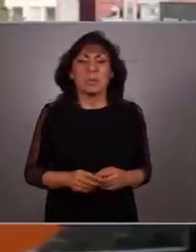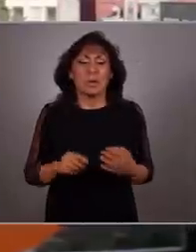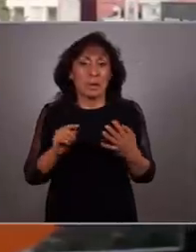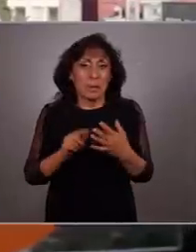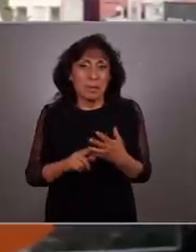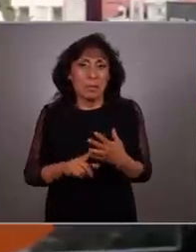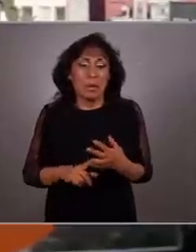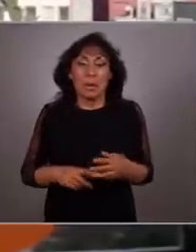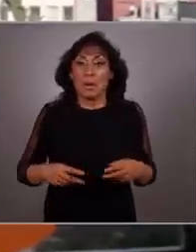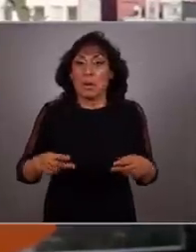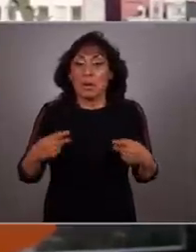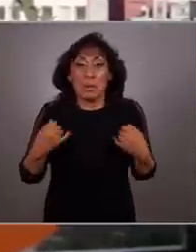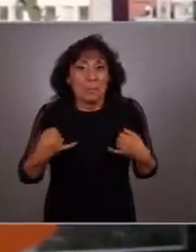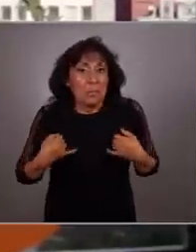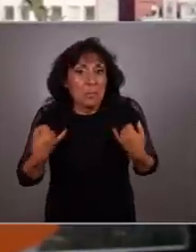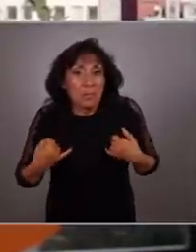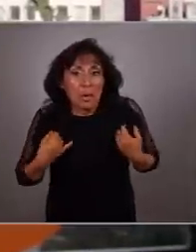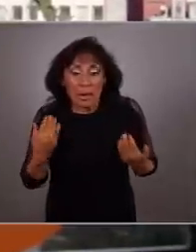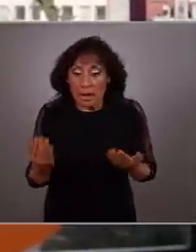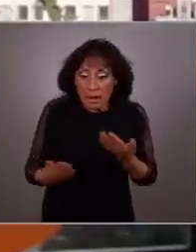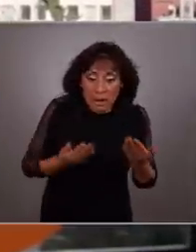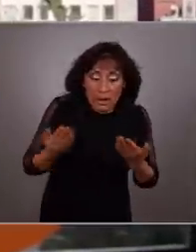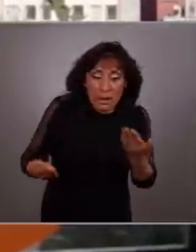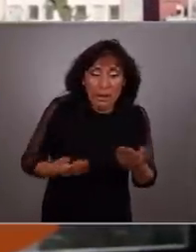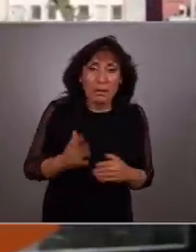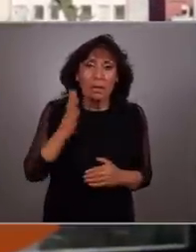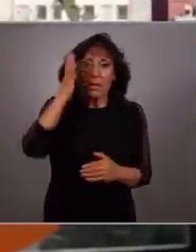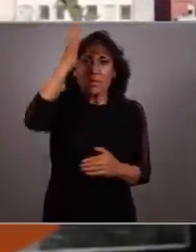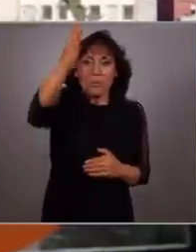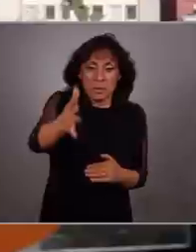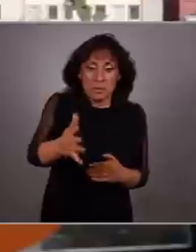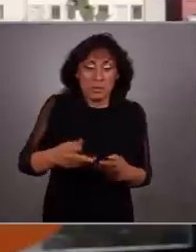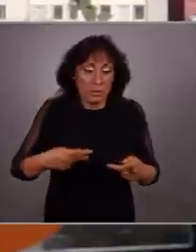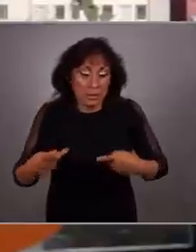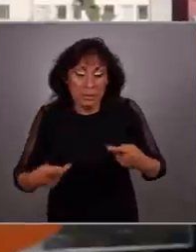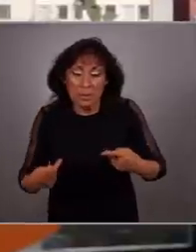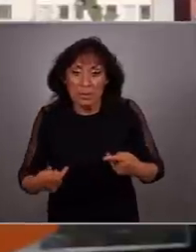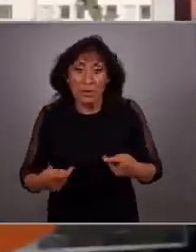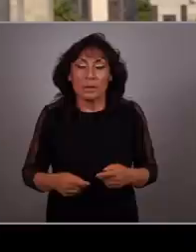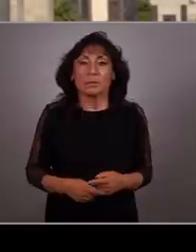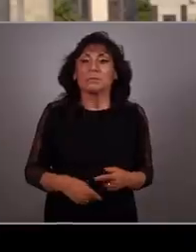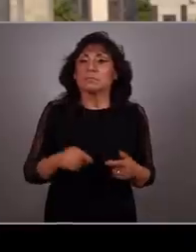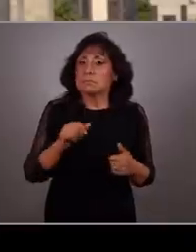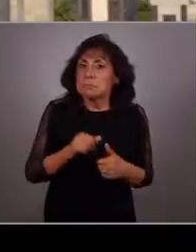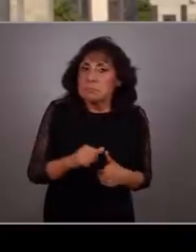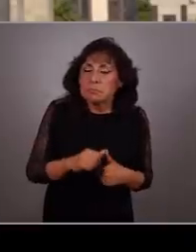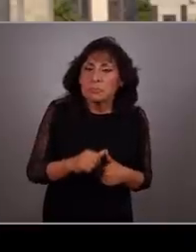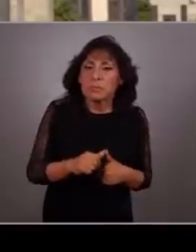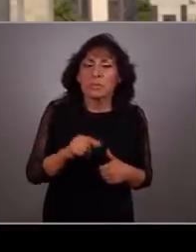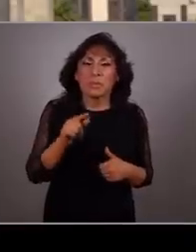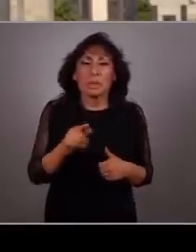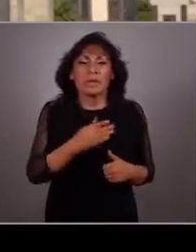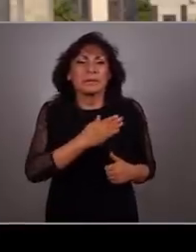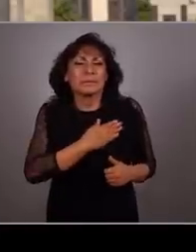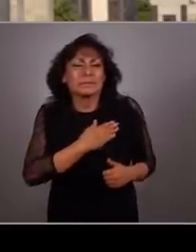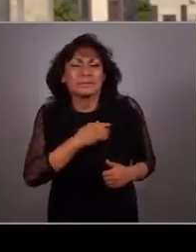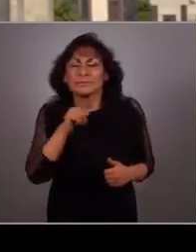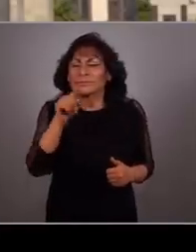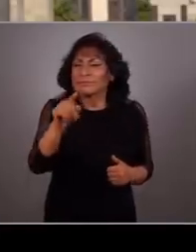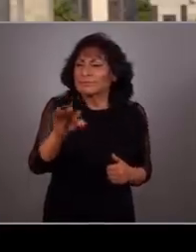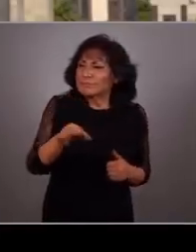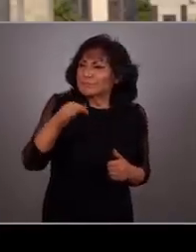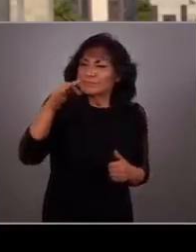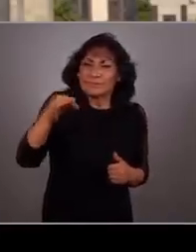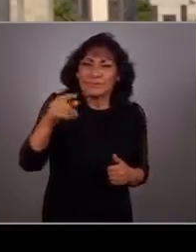Libertad es que las juventudes puedan estudiar y prepararse para ese futuro. Libertad es poder amar